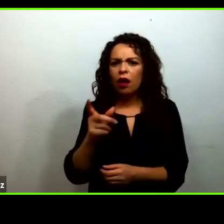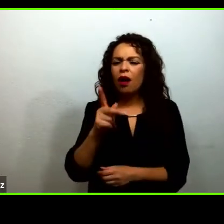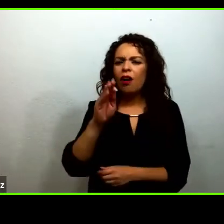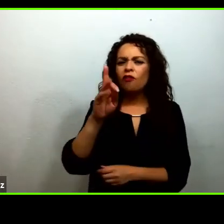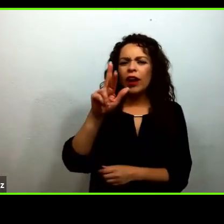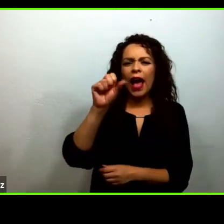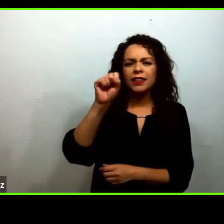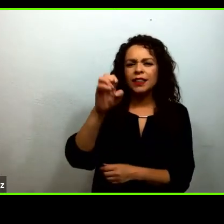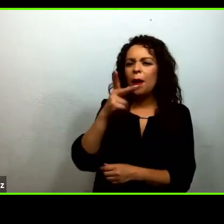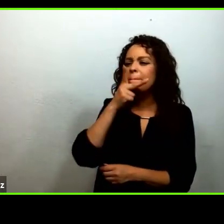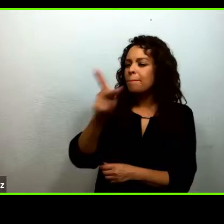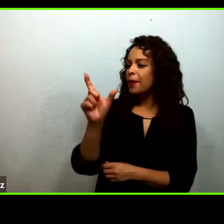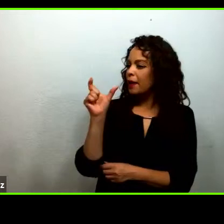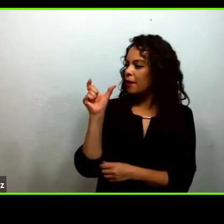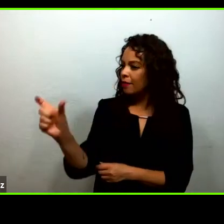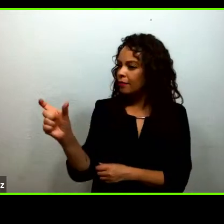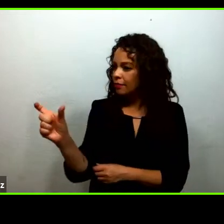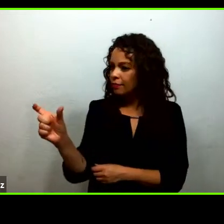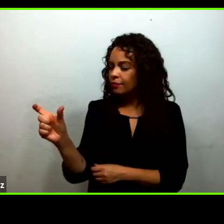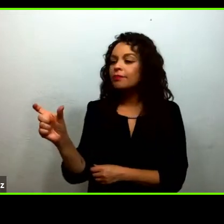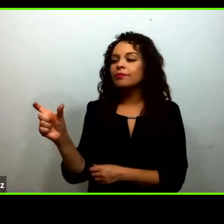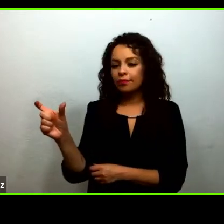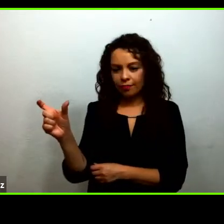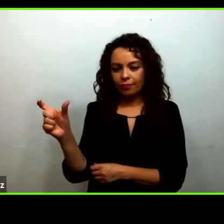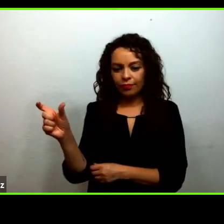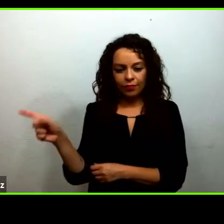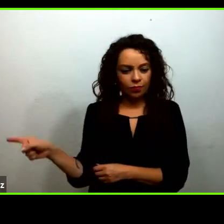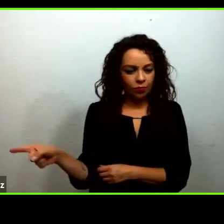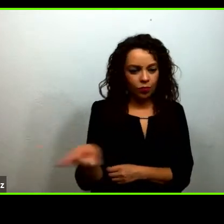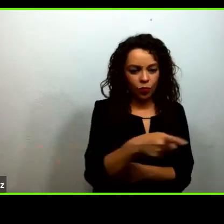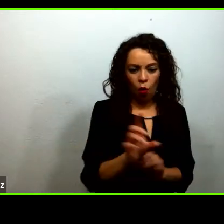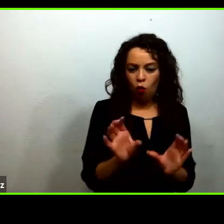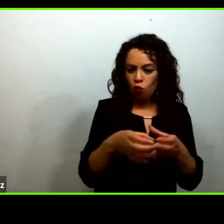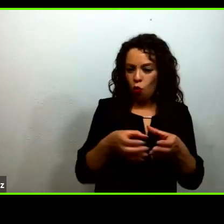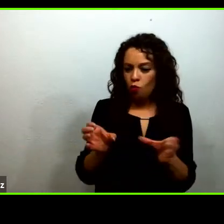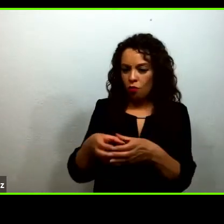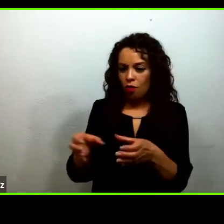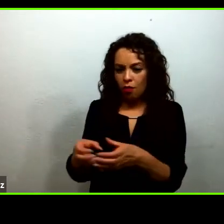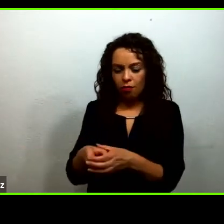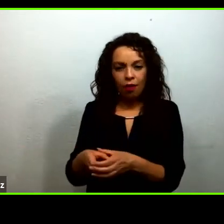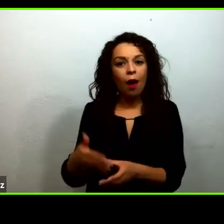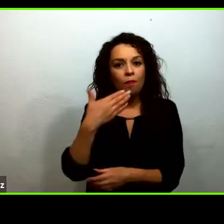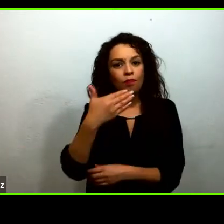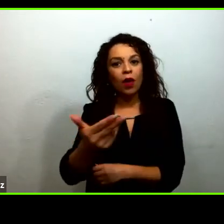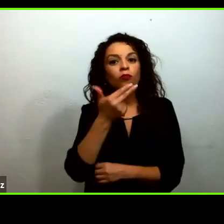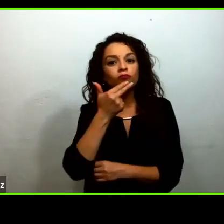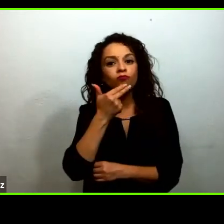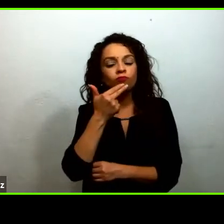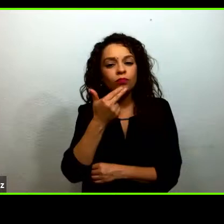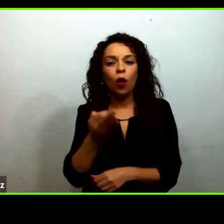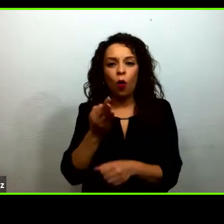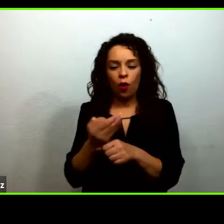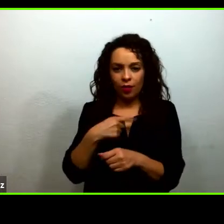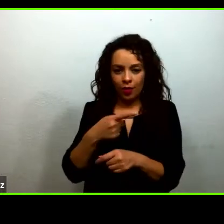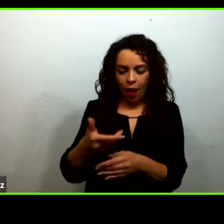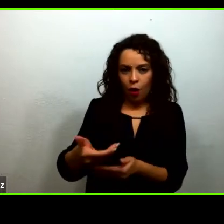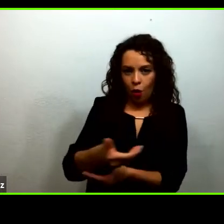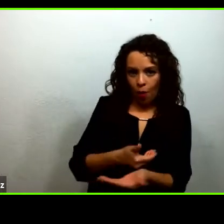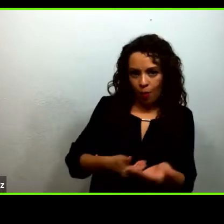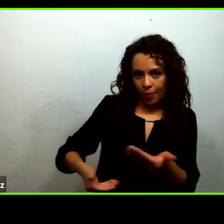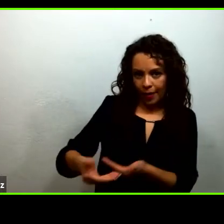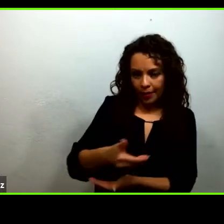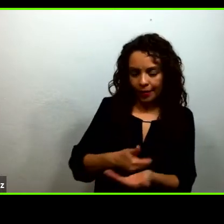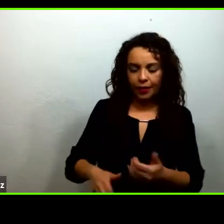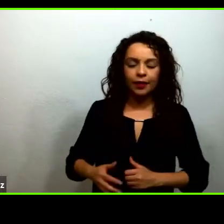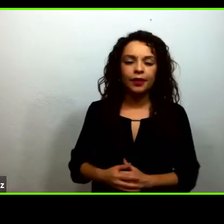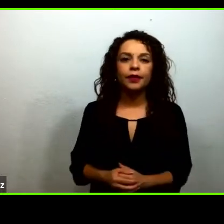construyendo en estas comunidades de aprendizaje que quiero compartirles son las siguientes. En